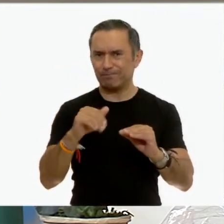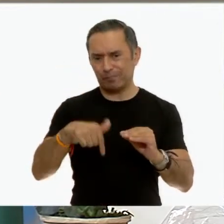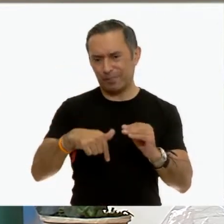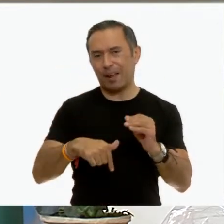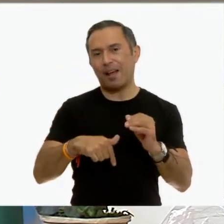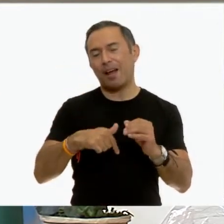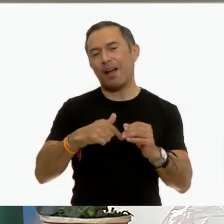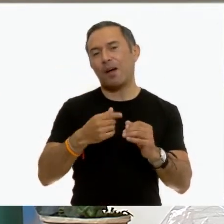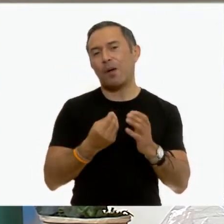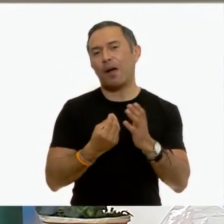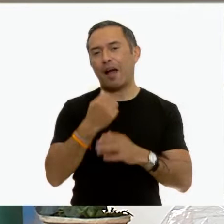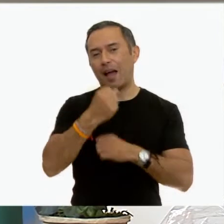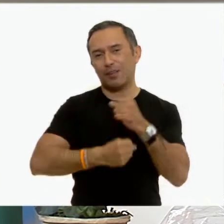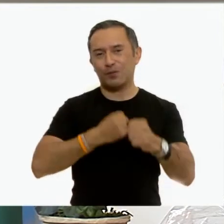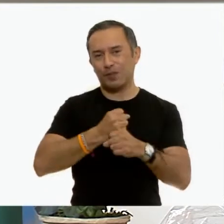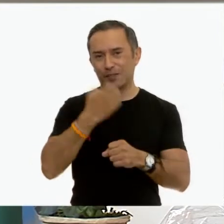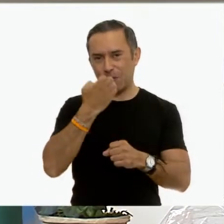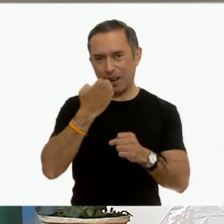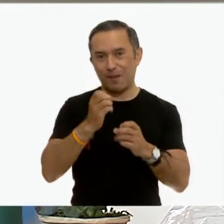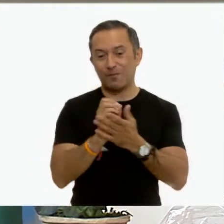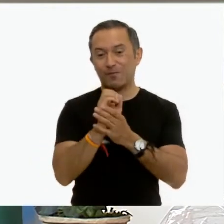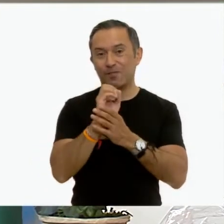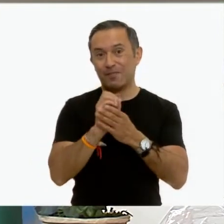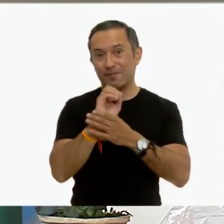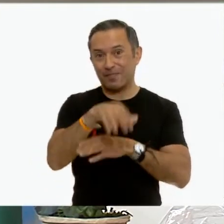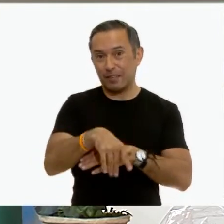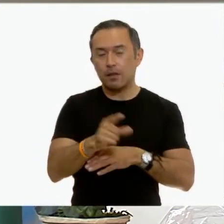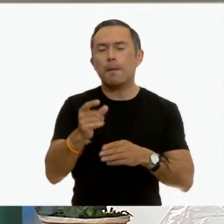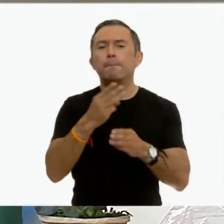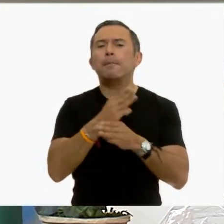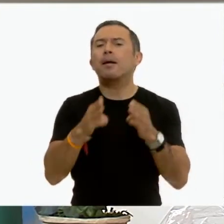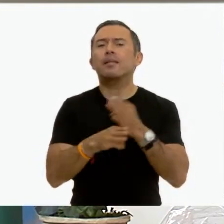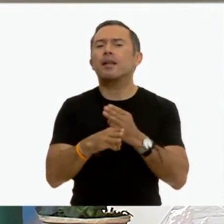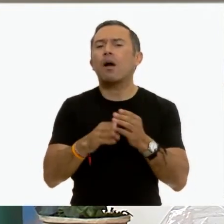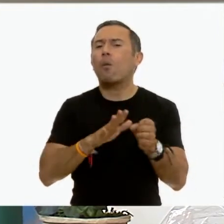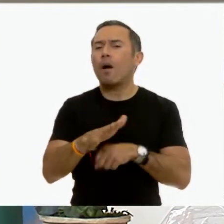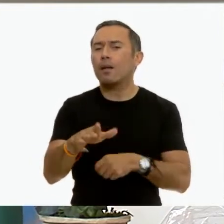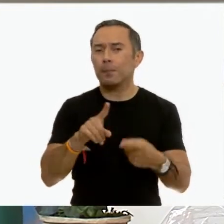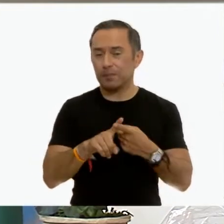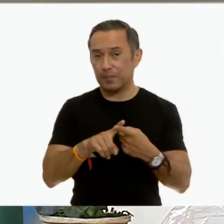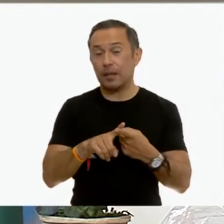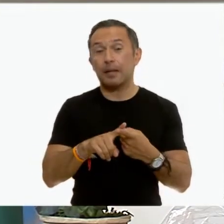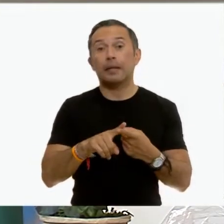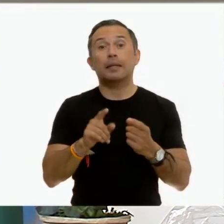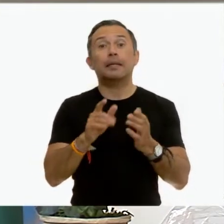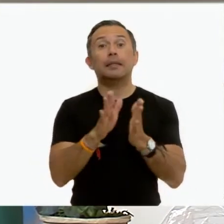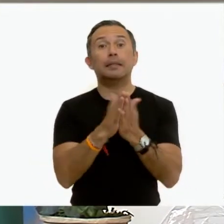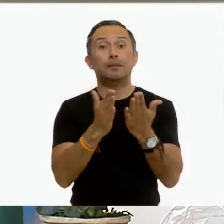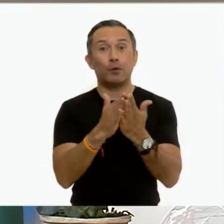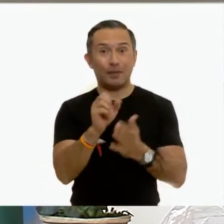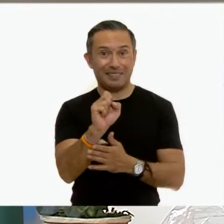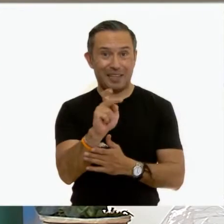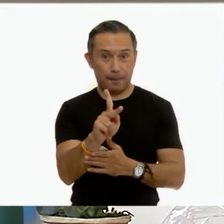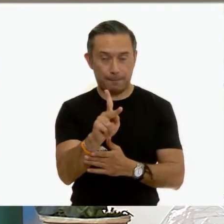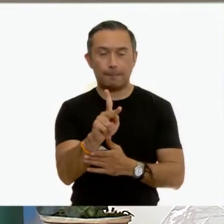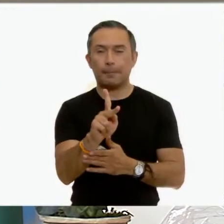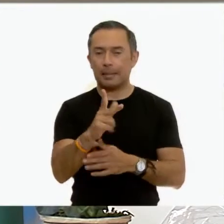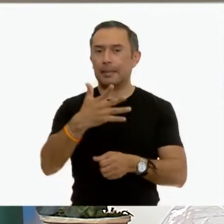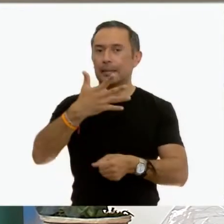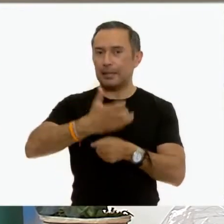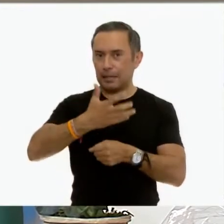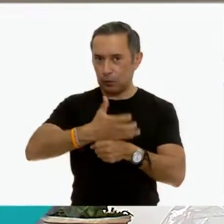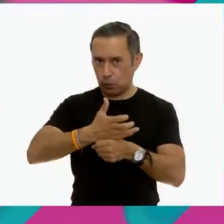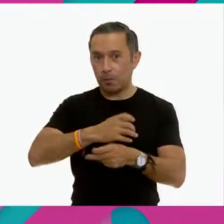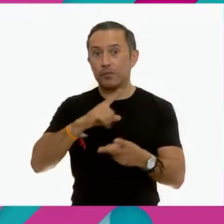escolar. Y los materiales que necesitamos son tus libros de texto de quinto grado y muchas ganas de poder